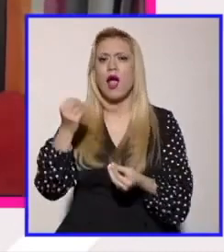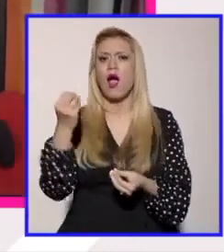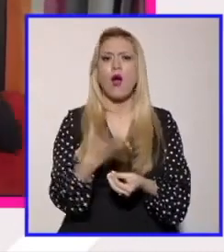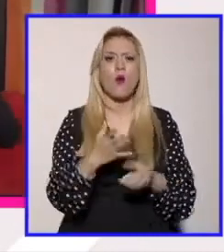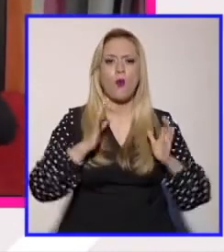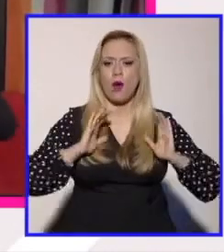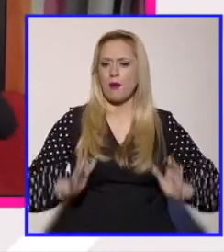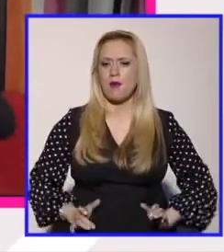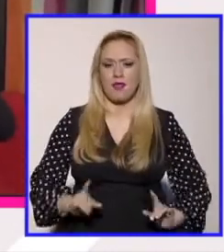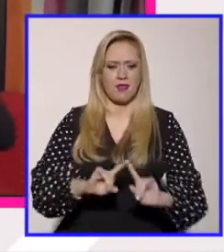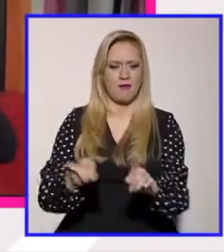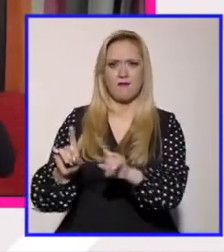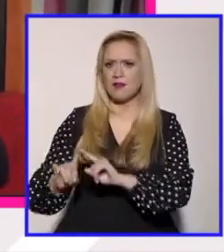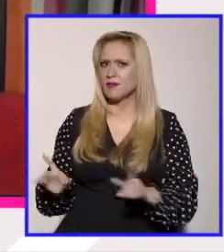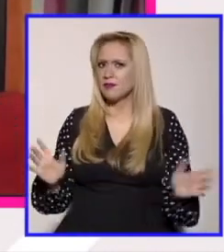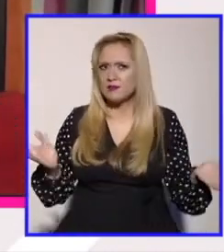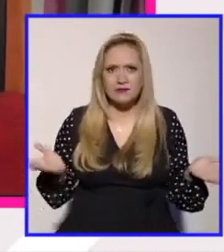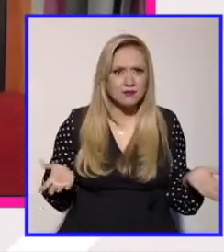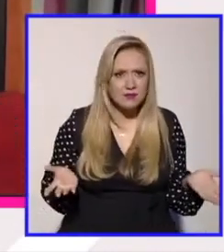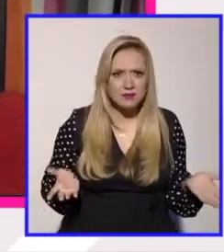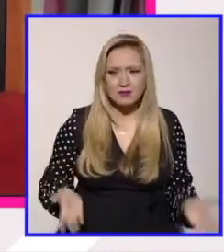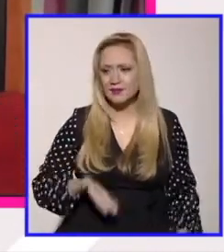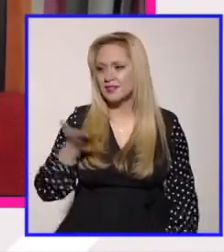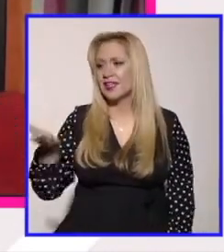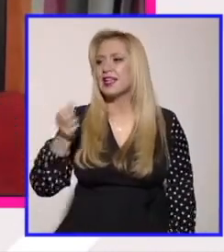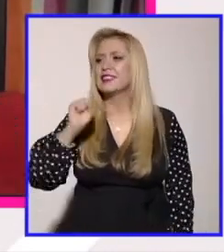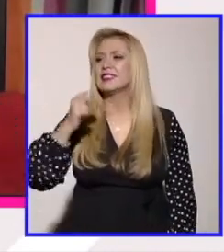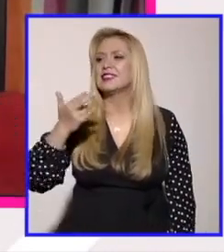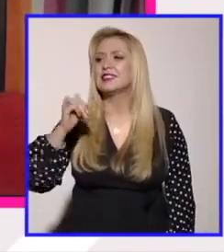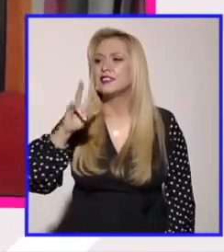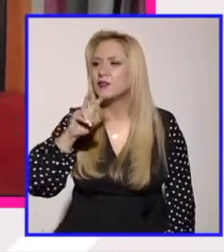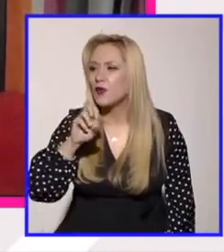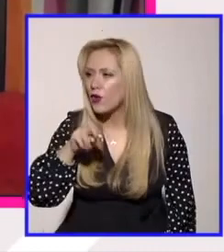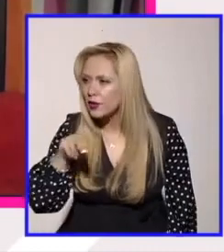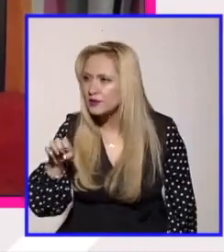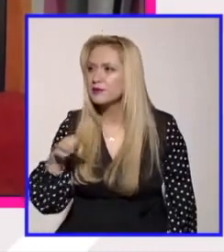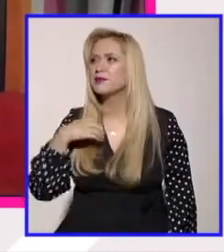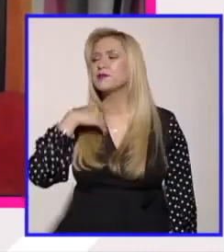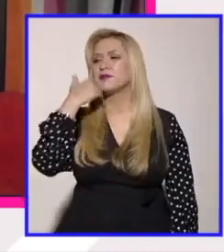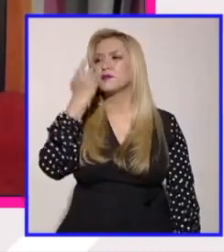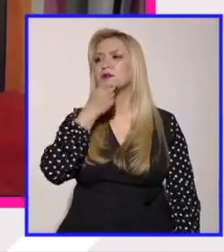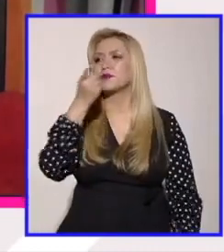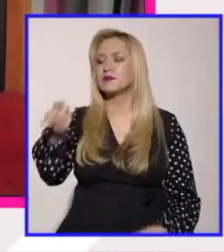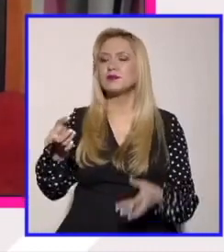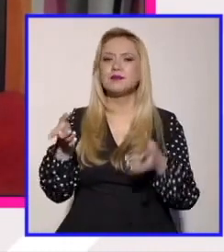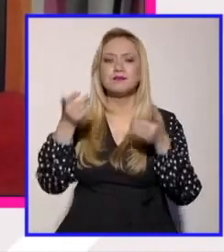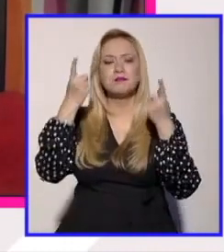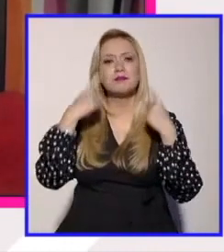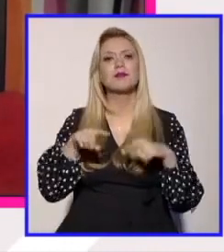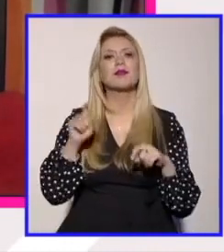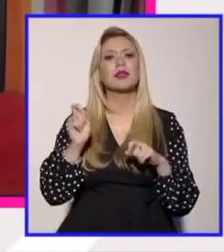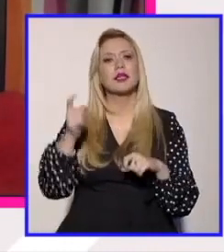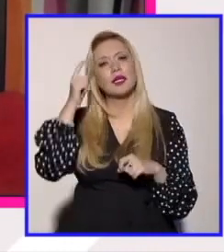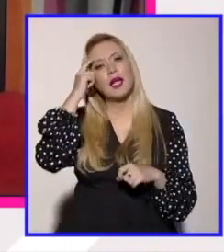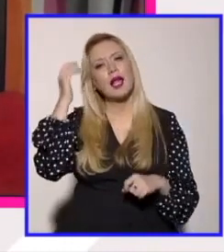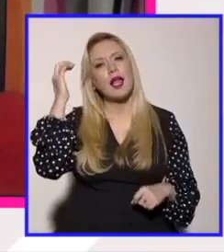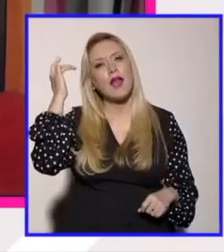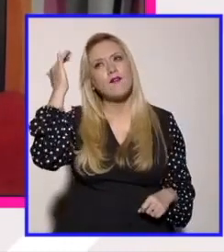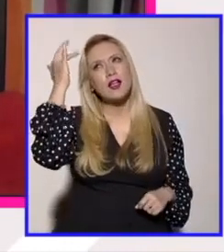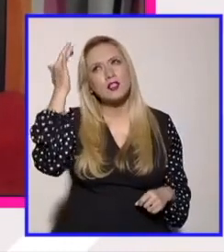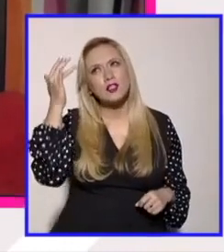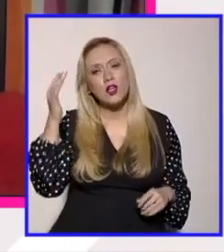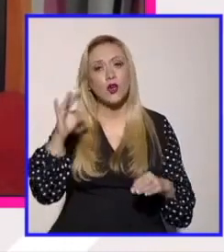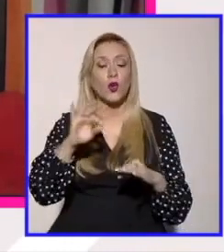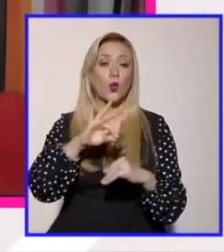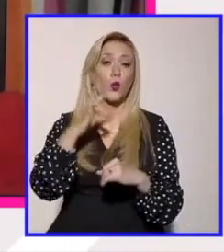Choban Chibón siempre digo mal tu nombre Chibón te quiero pasar la palabra para una reflexión pues